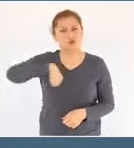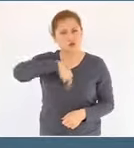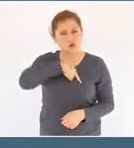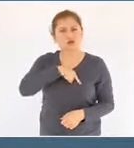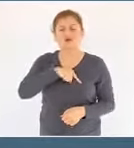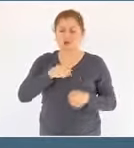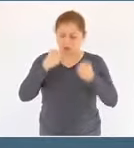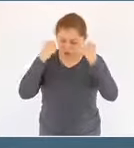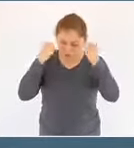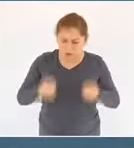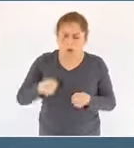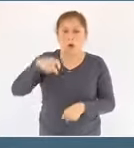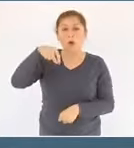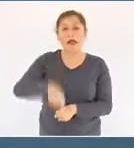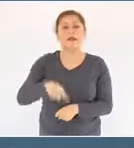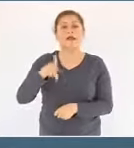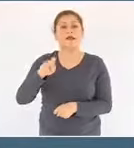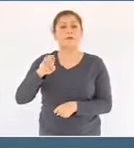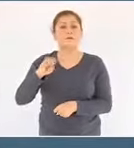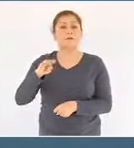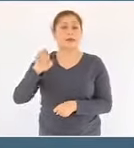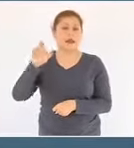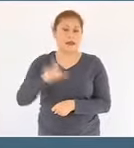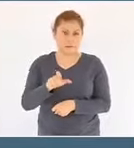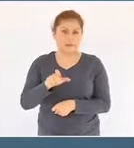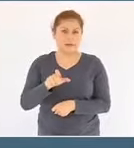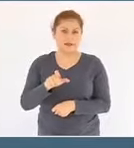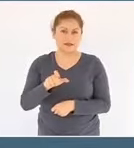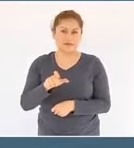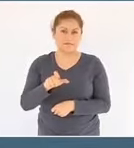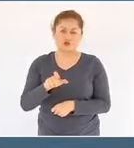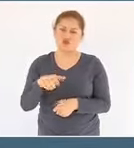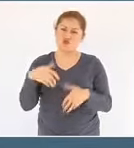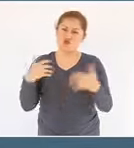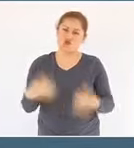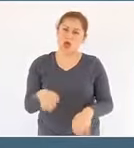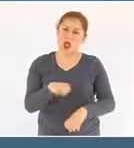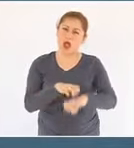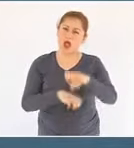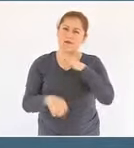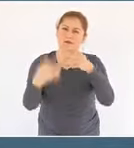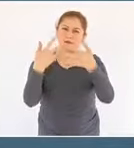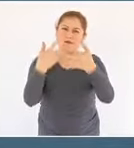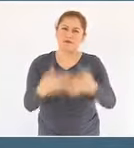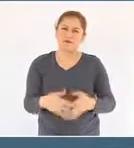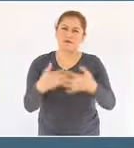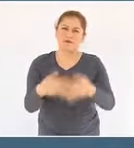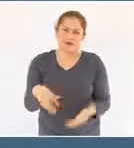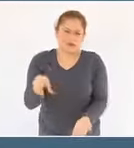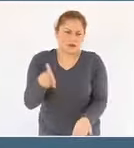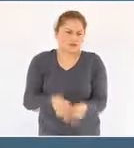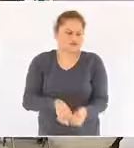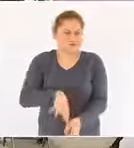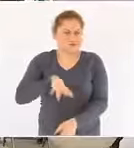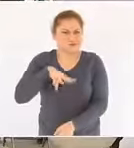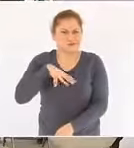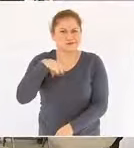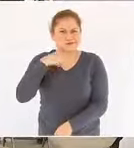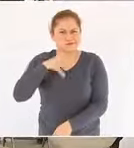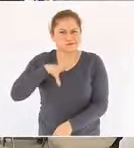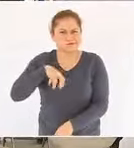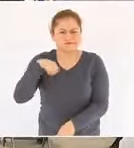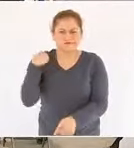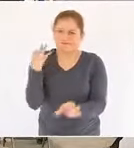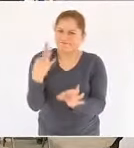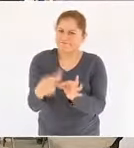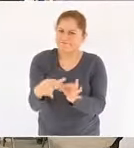Petróleos Mexicanos que Petróleos Mexicanos es una empresa que se esfuerza por ser más eficiente día